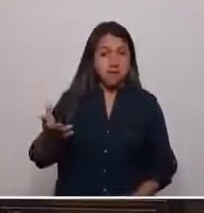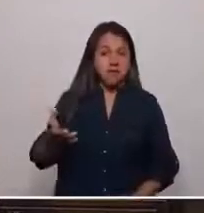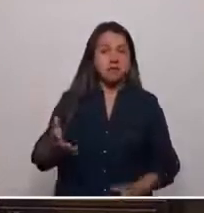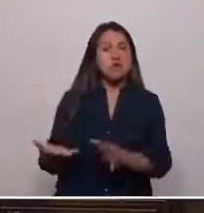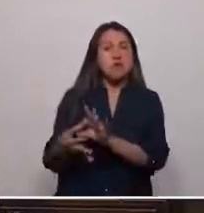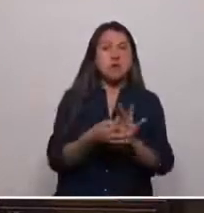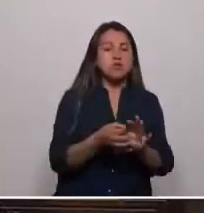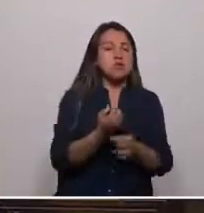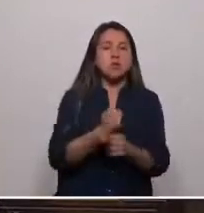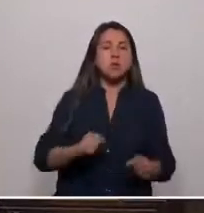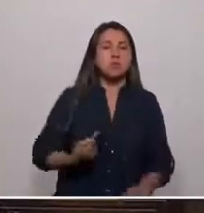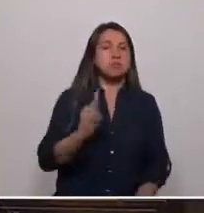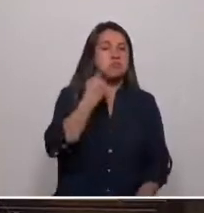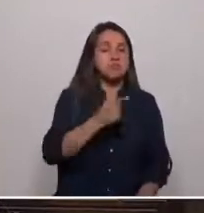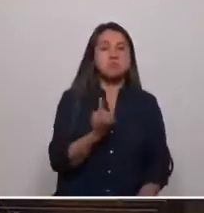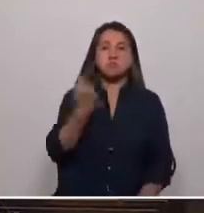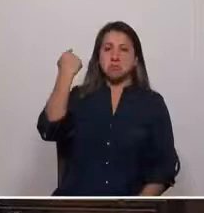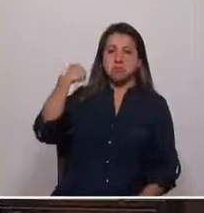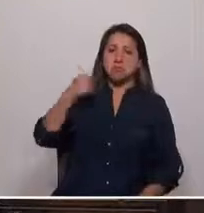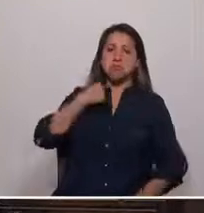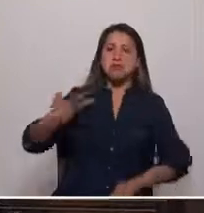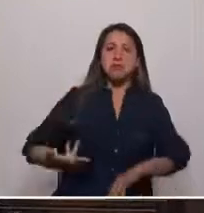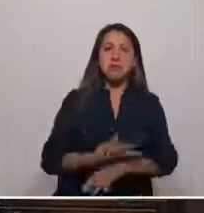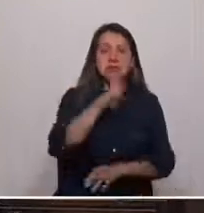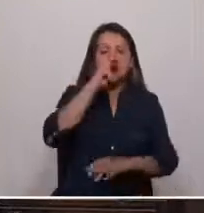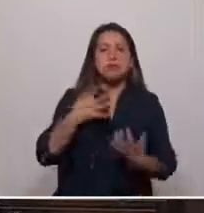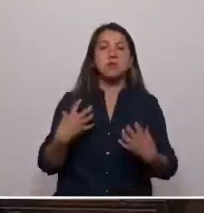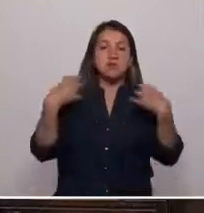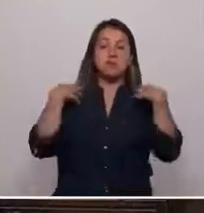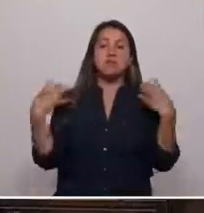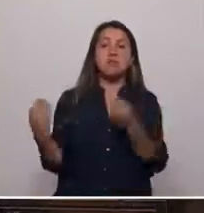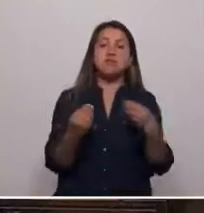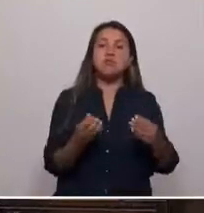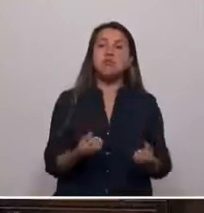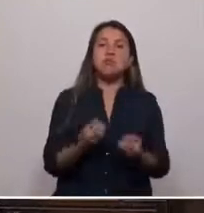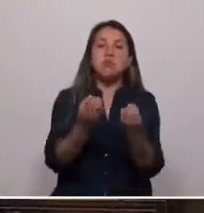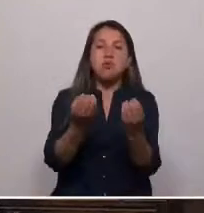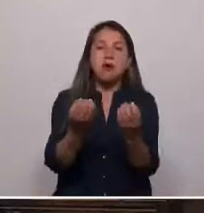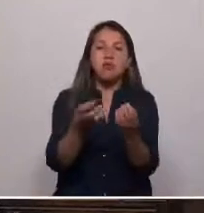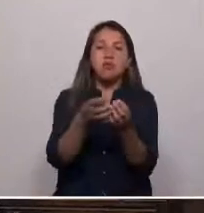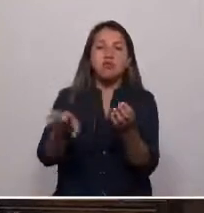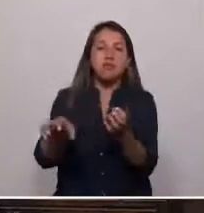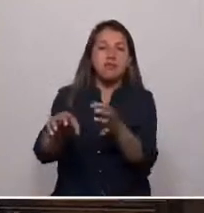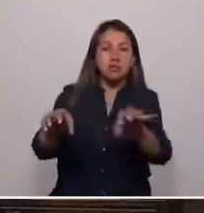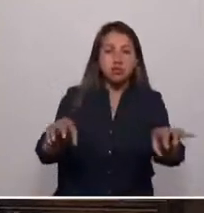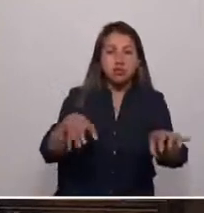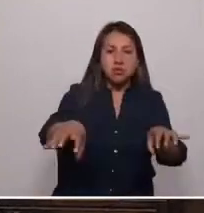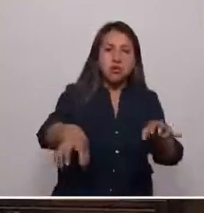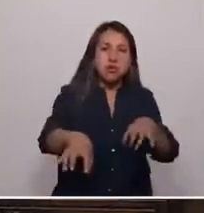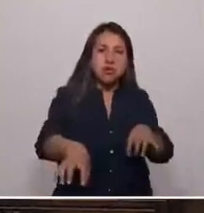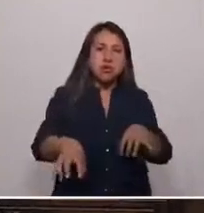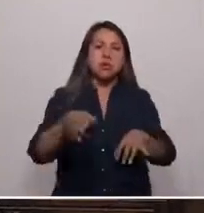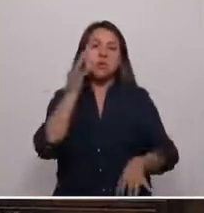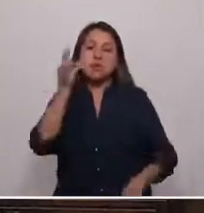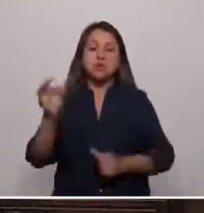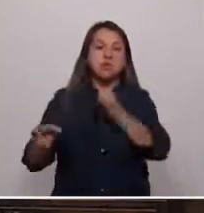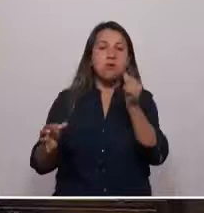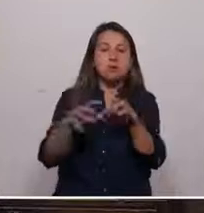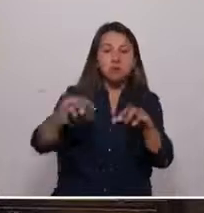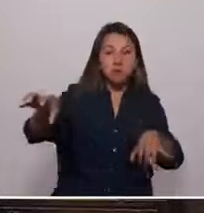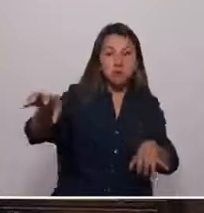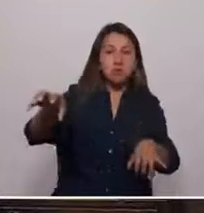a las consecuencias de la travesía y responsables de muchos que provocan división y fomento de lucha de clase entre los chilenos.